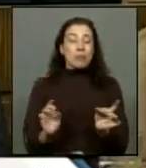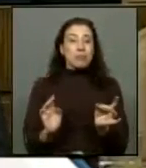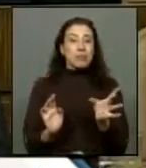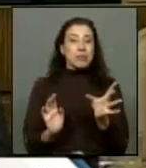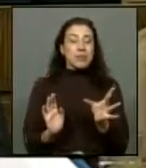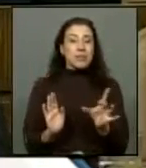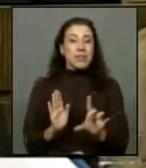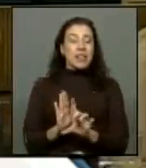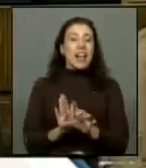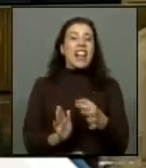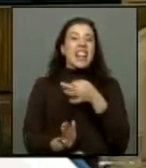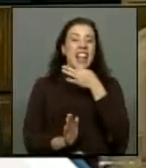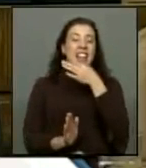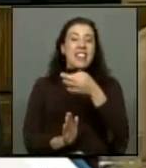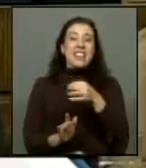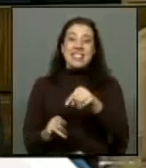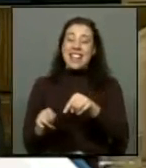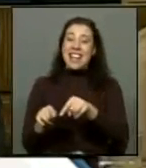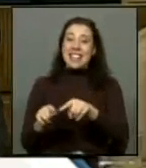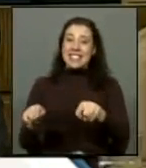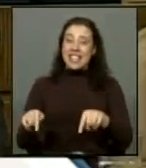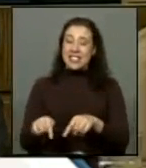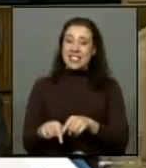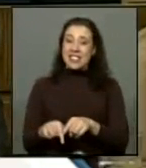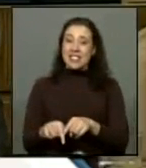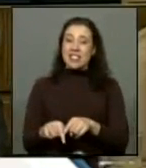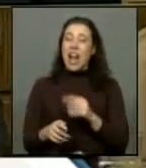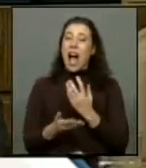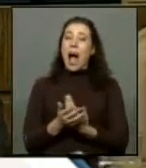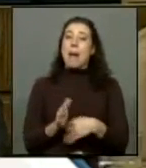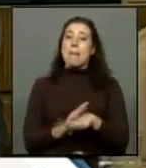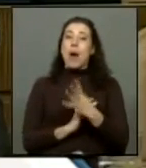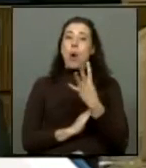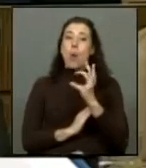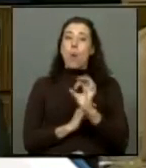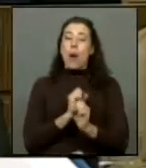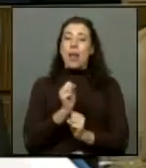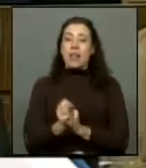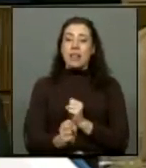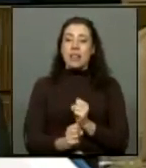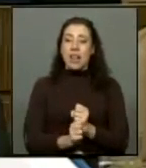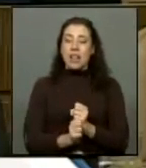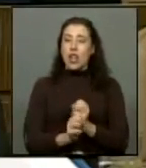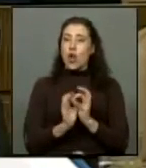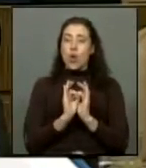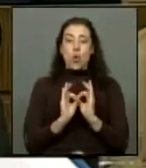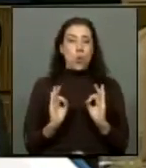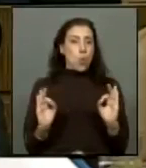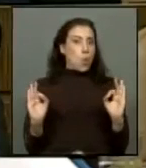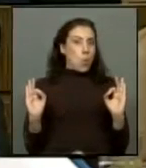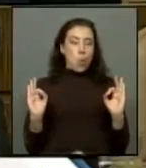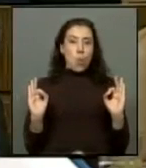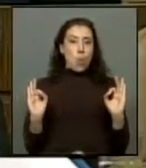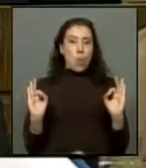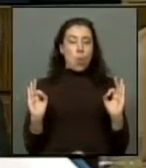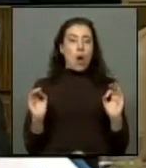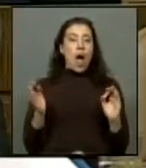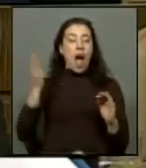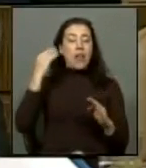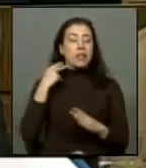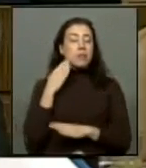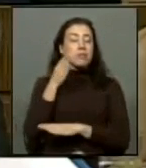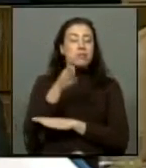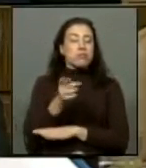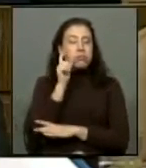diciendo que estas instalaciones tenían más de 40 años y que nunca habían sido inspeccionadas